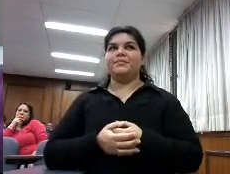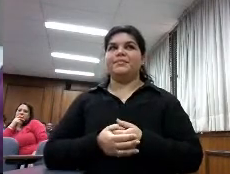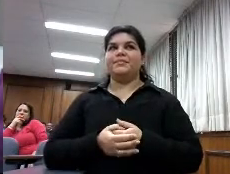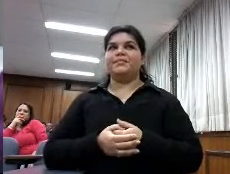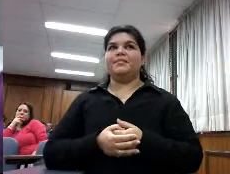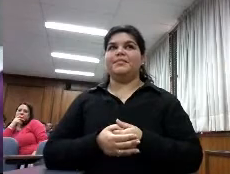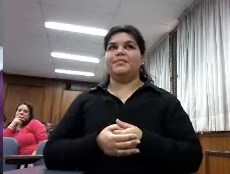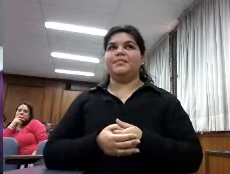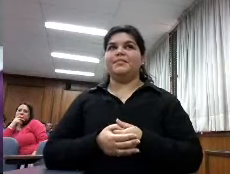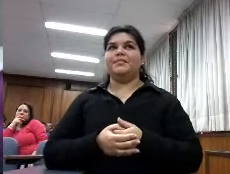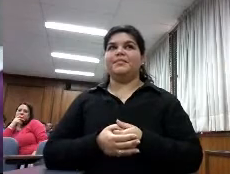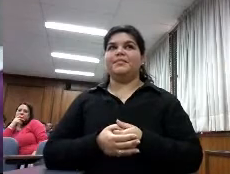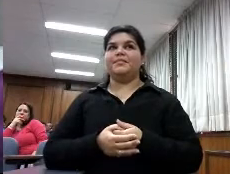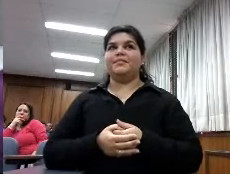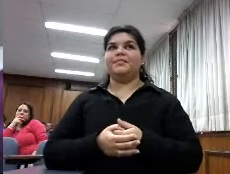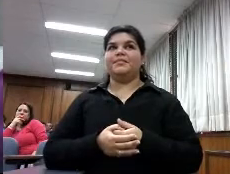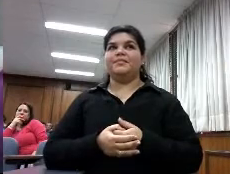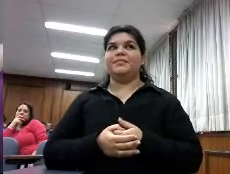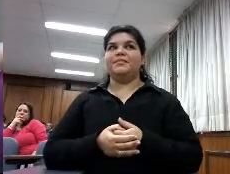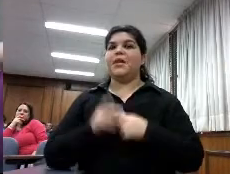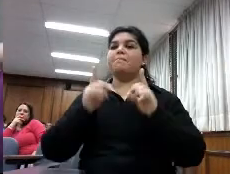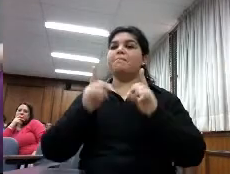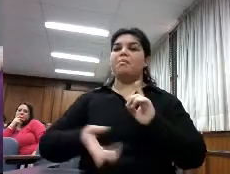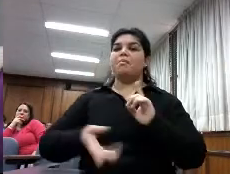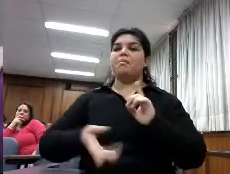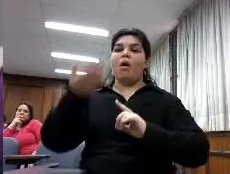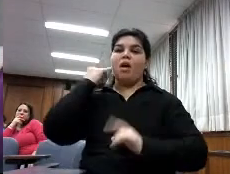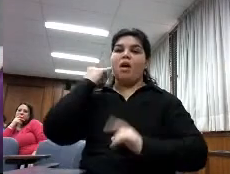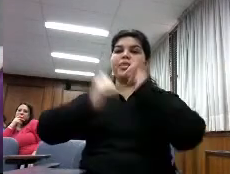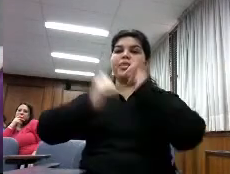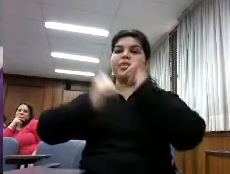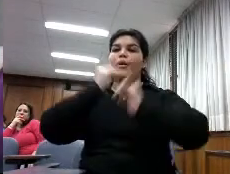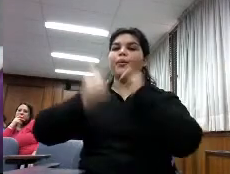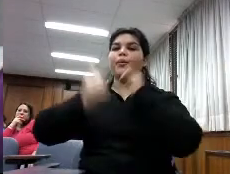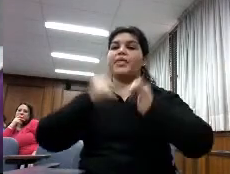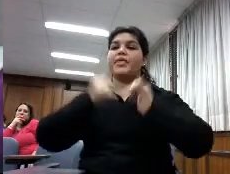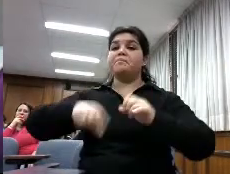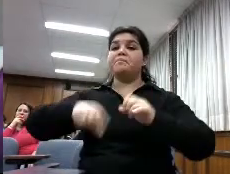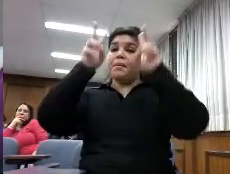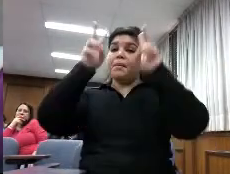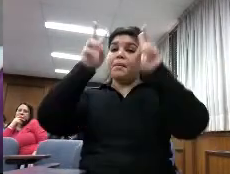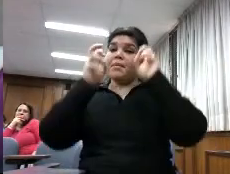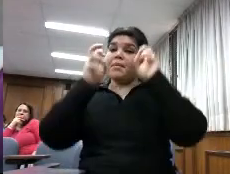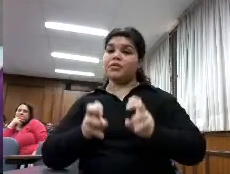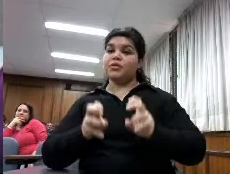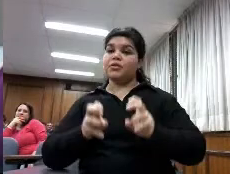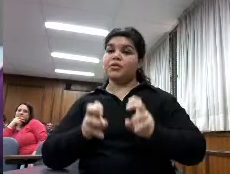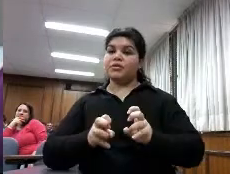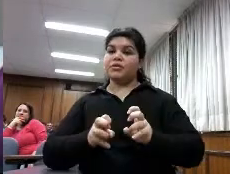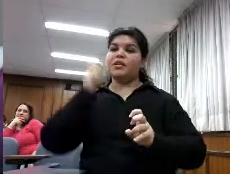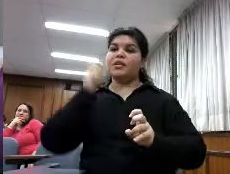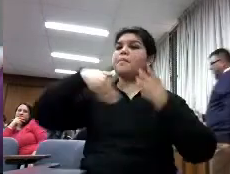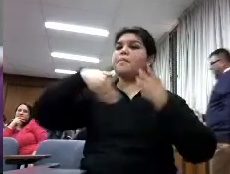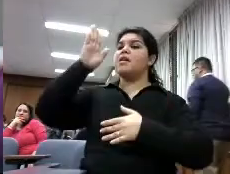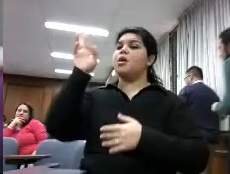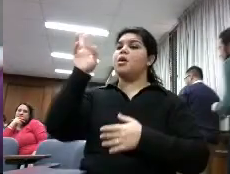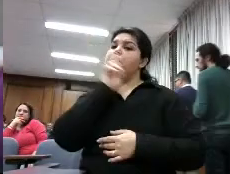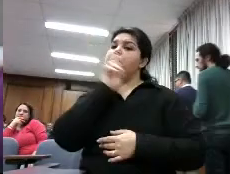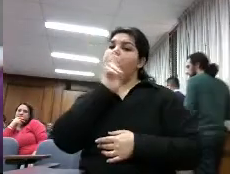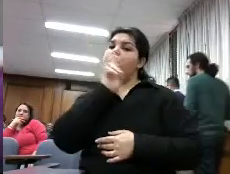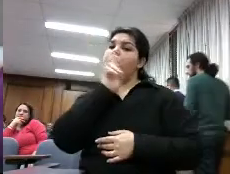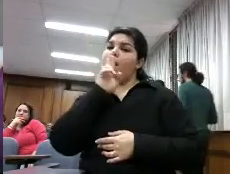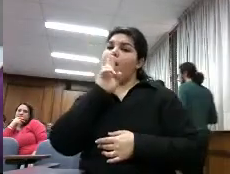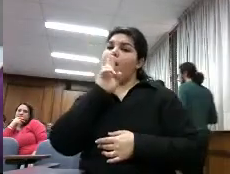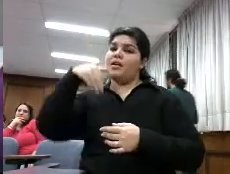como os dije el estudio fundamentalmente quienes responden son mujeres y entre este